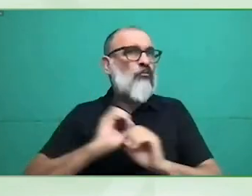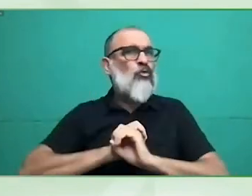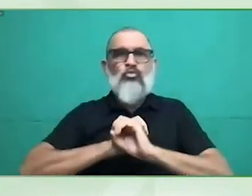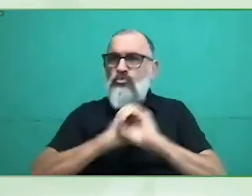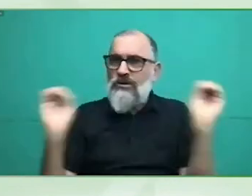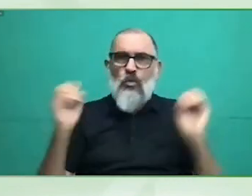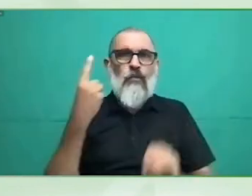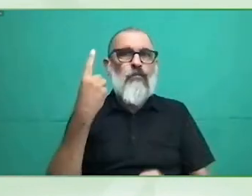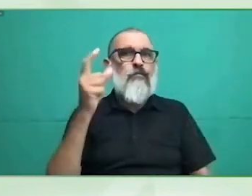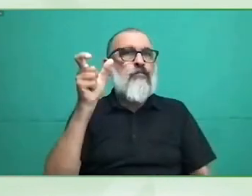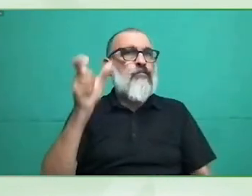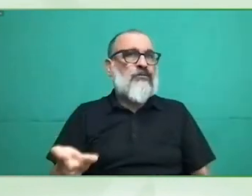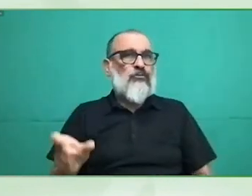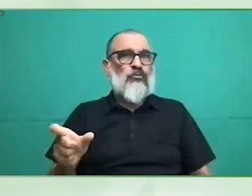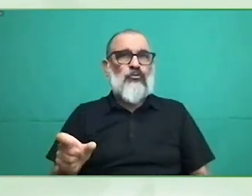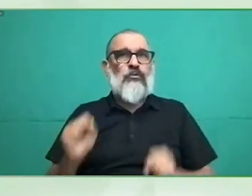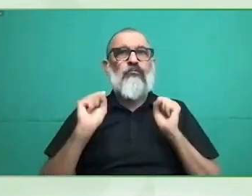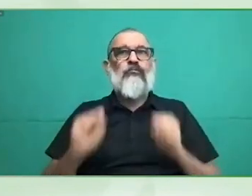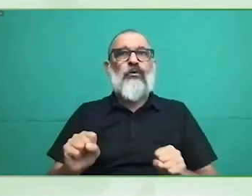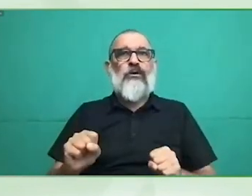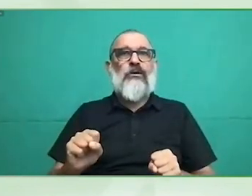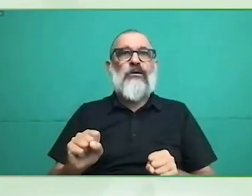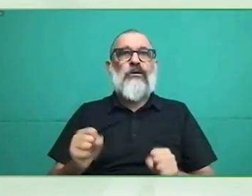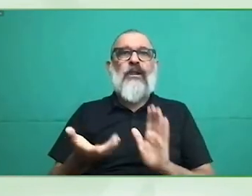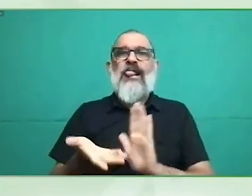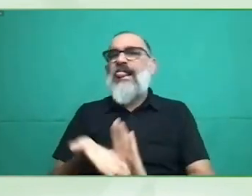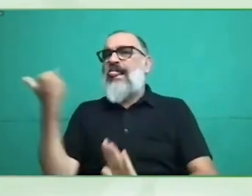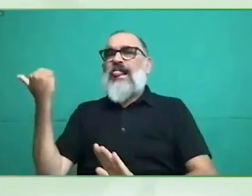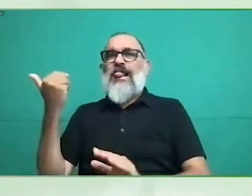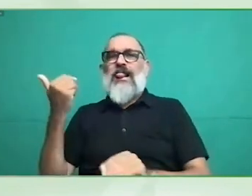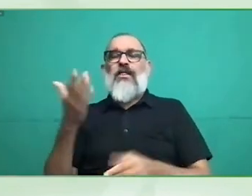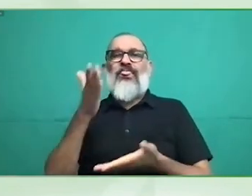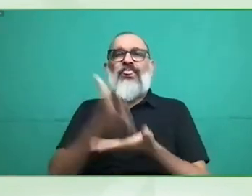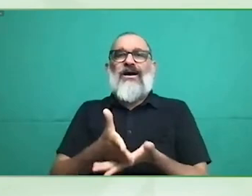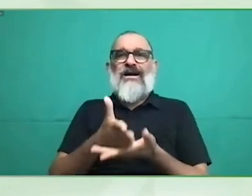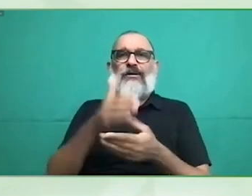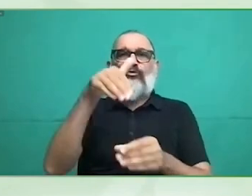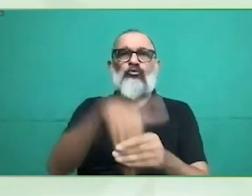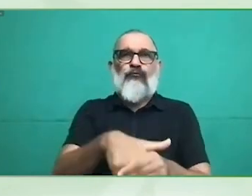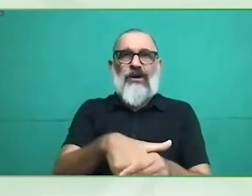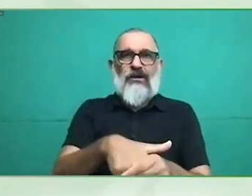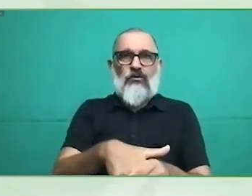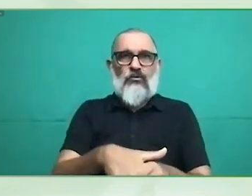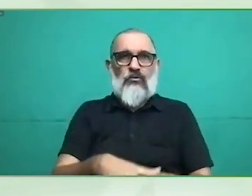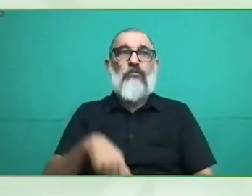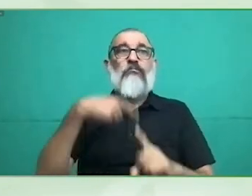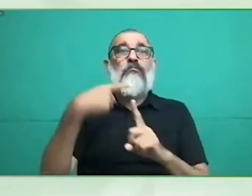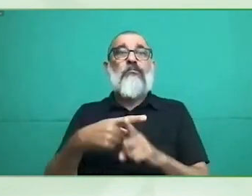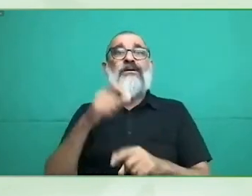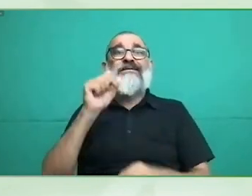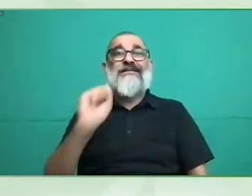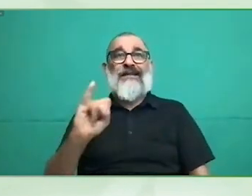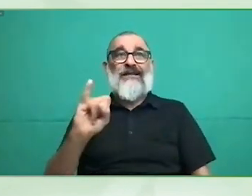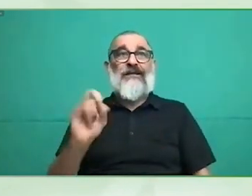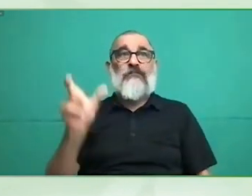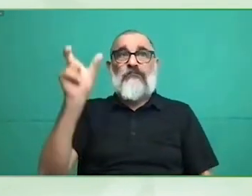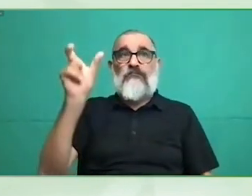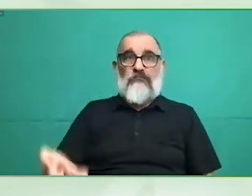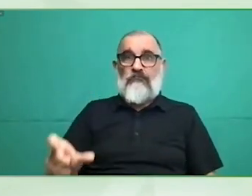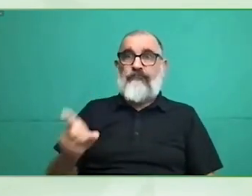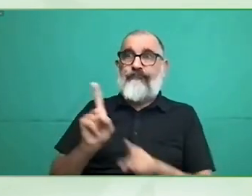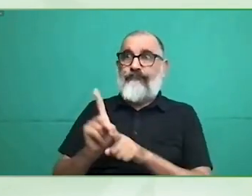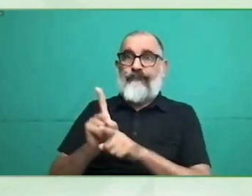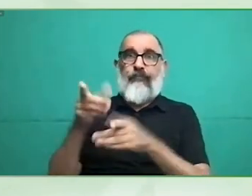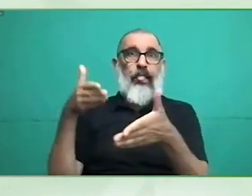capacidad por razón de la discapacidad y esto se hubiera hecho en el pasado pues automáticamente el derecho de